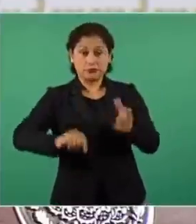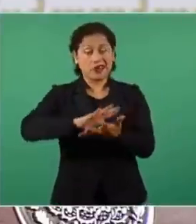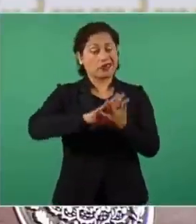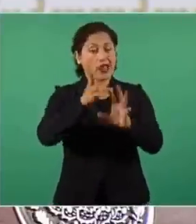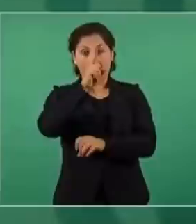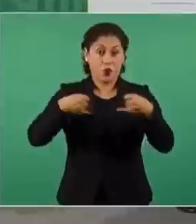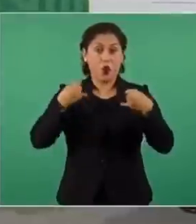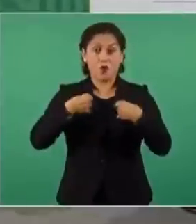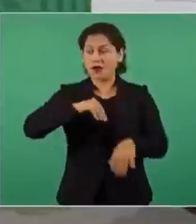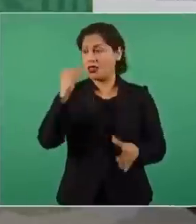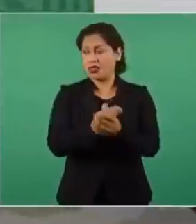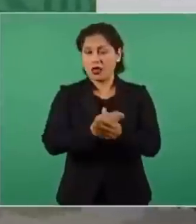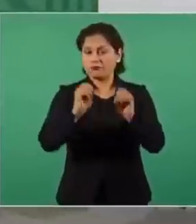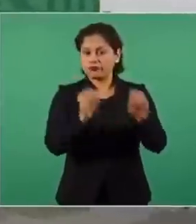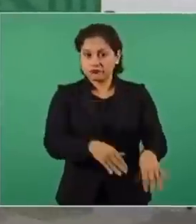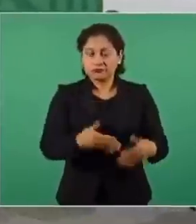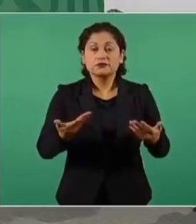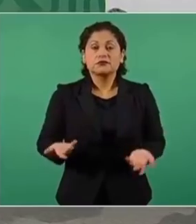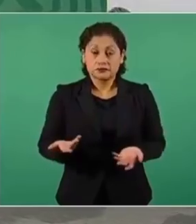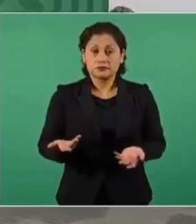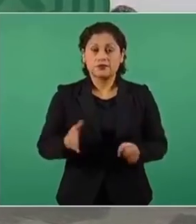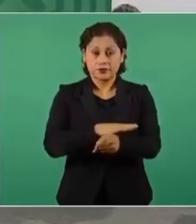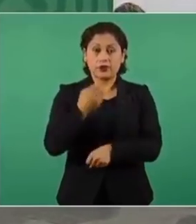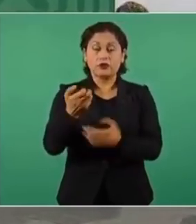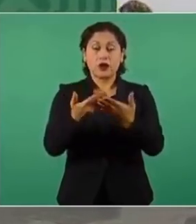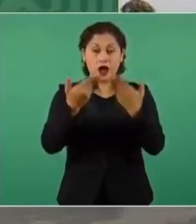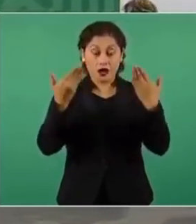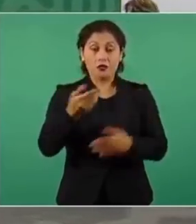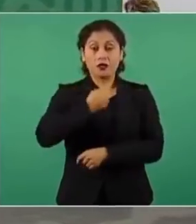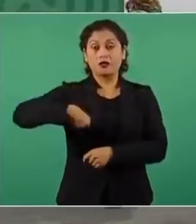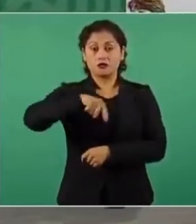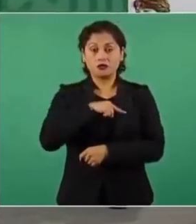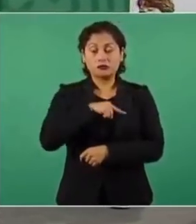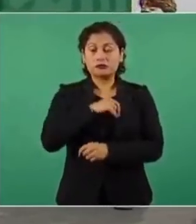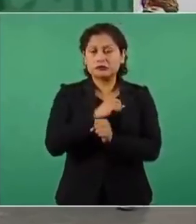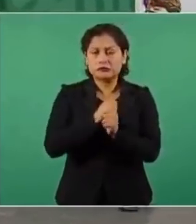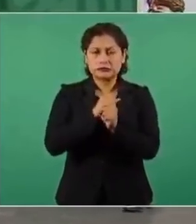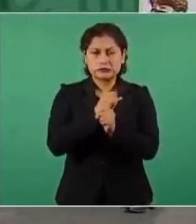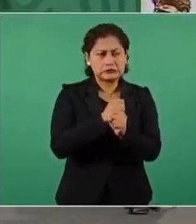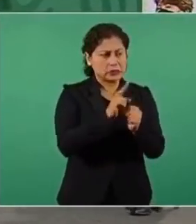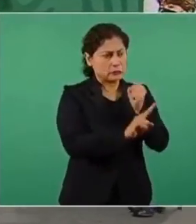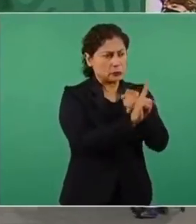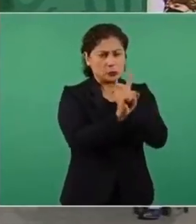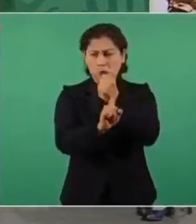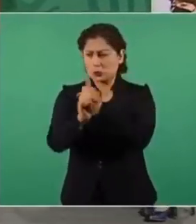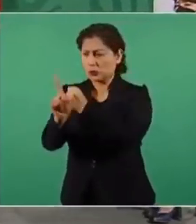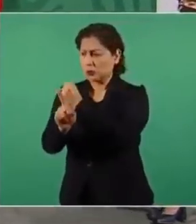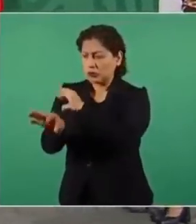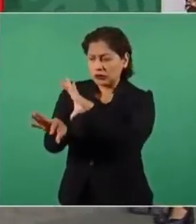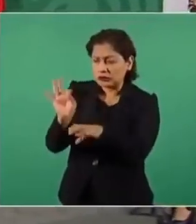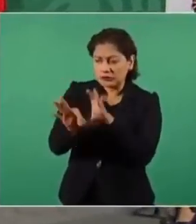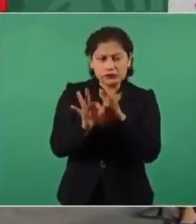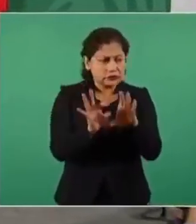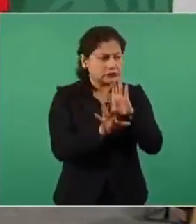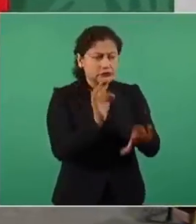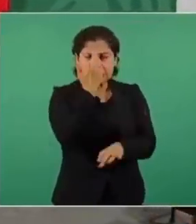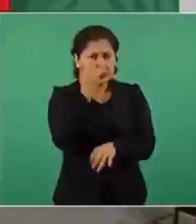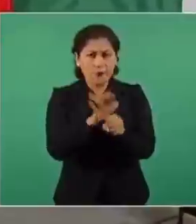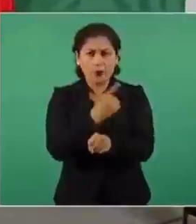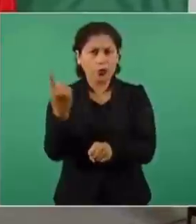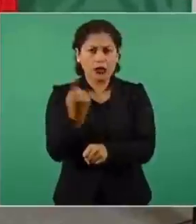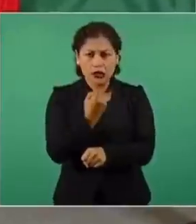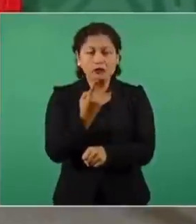porque se abandonó al pueblo. Entonces tenemos que atender las causas y es lo que estamos haciendo en todos lados, nada más